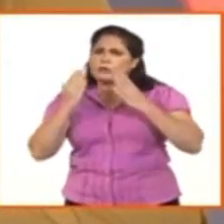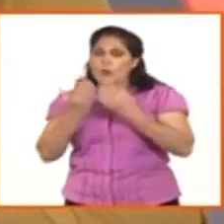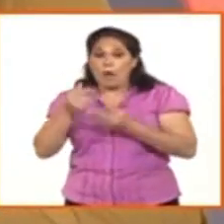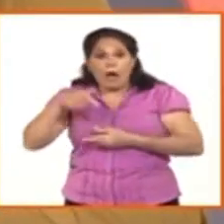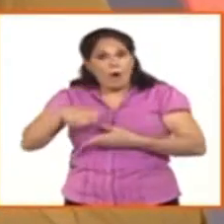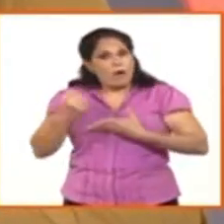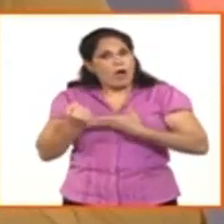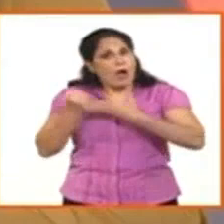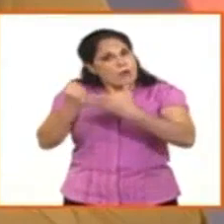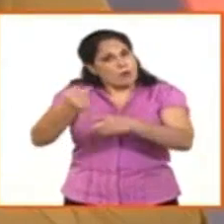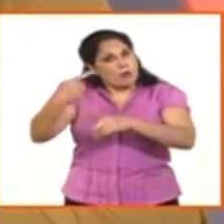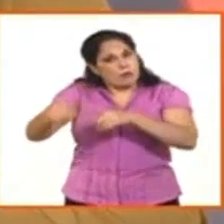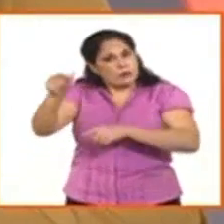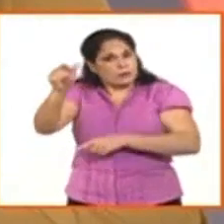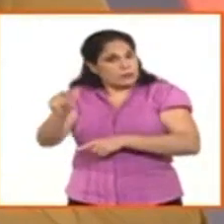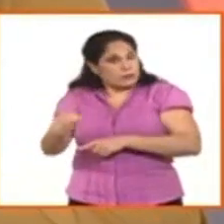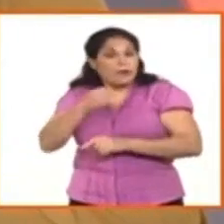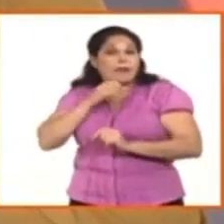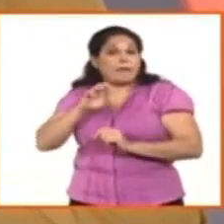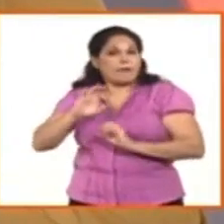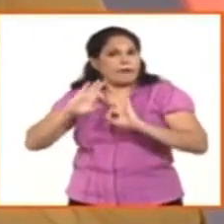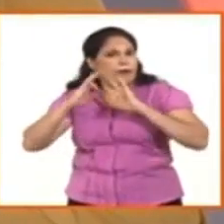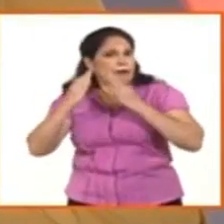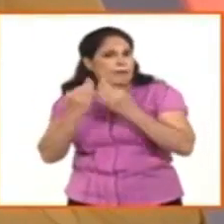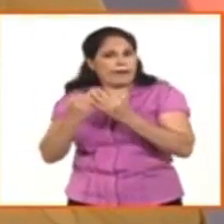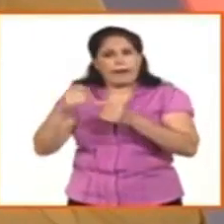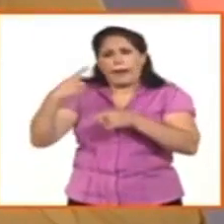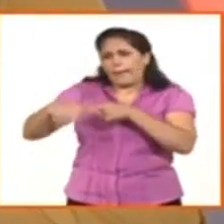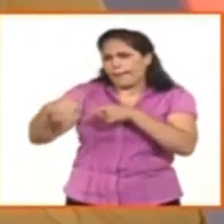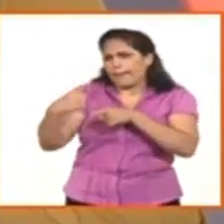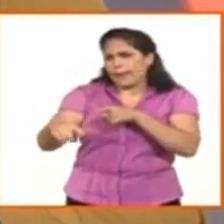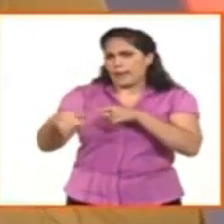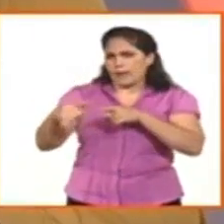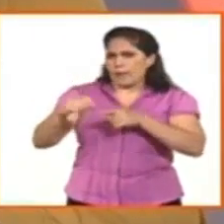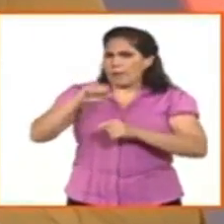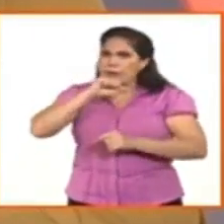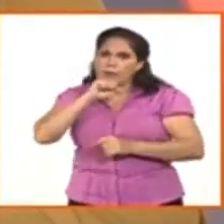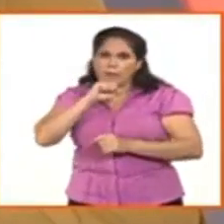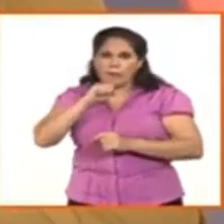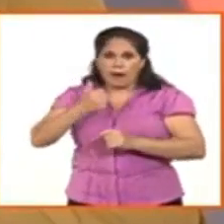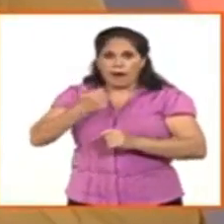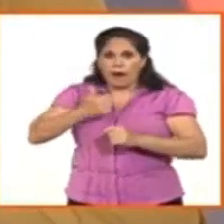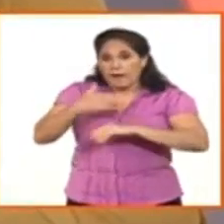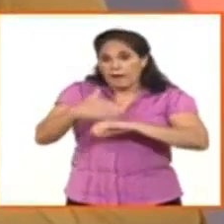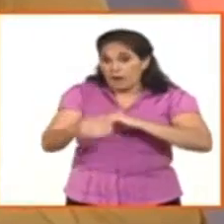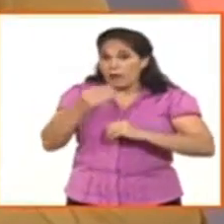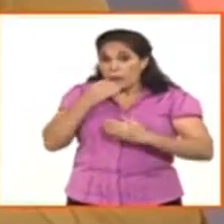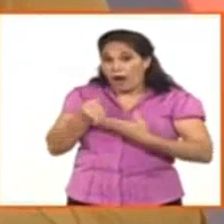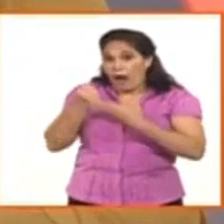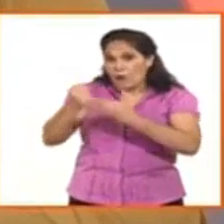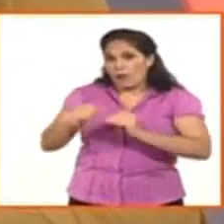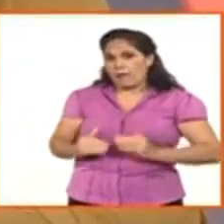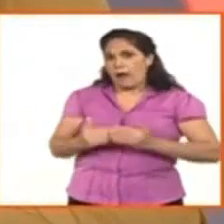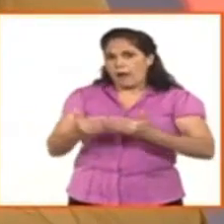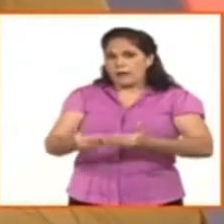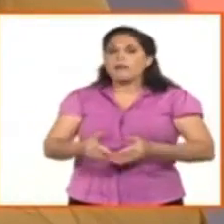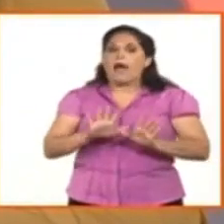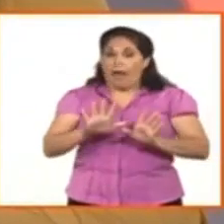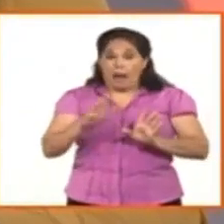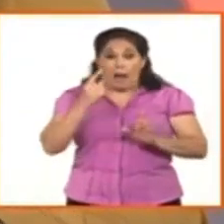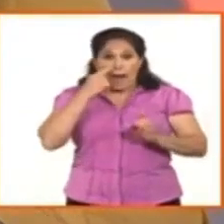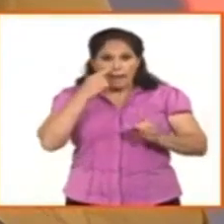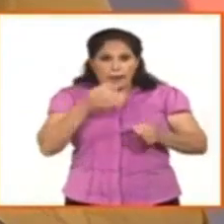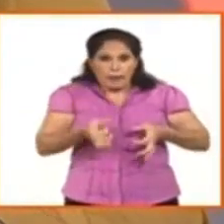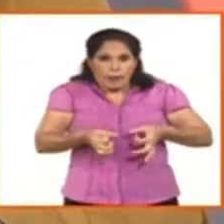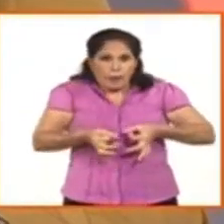diferencia muy radical con relación a lo que hoy se hace en otros países del mundo. No todos los países practican esta,